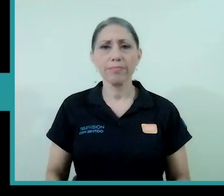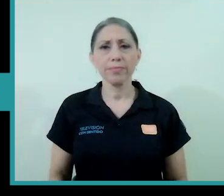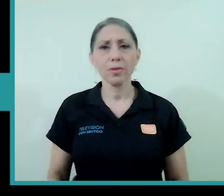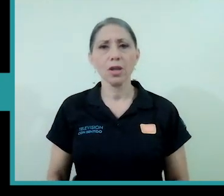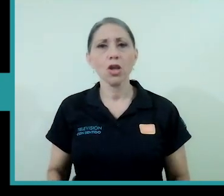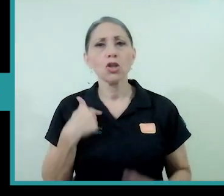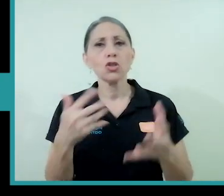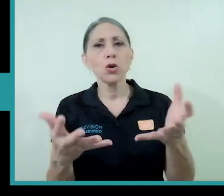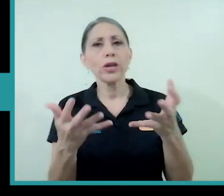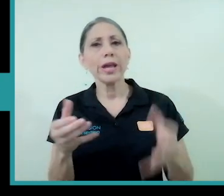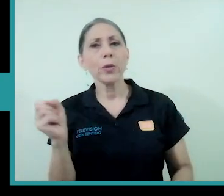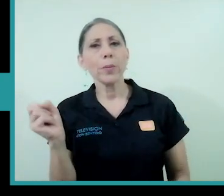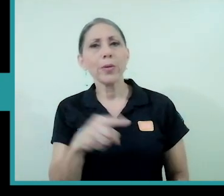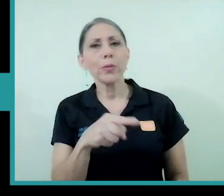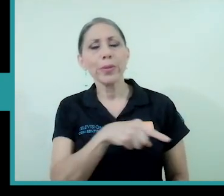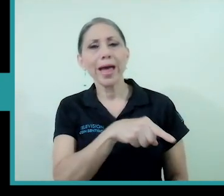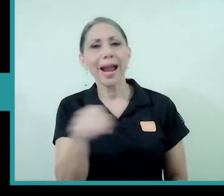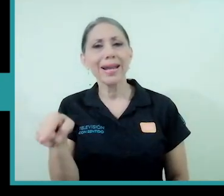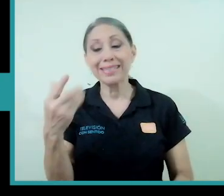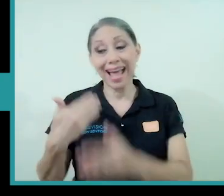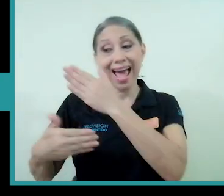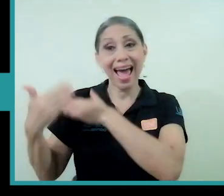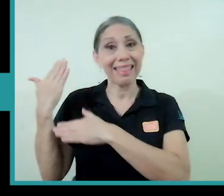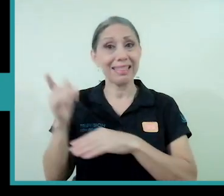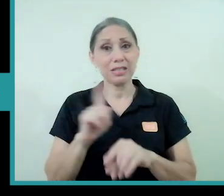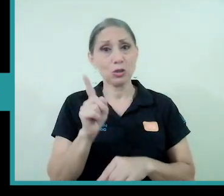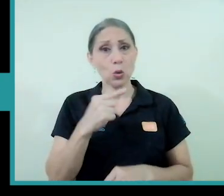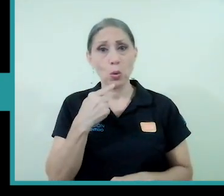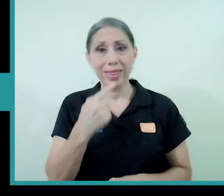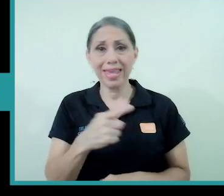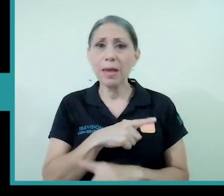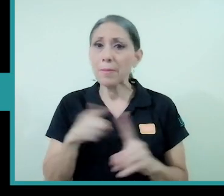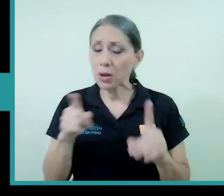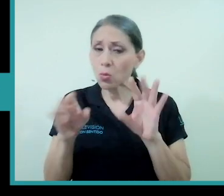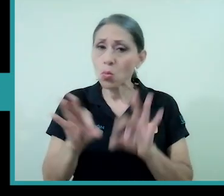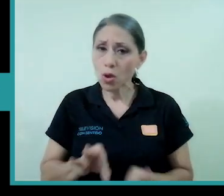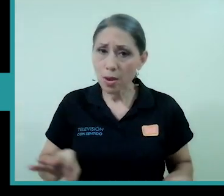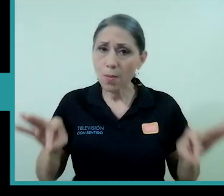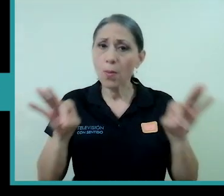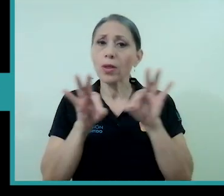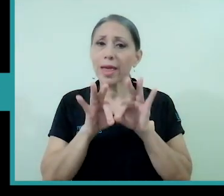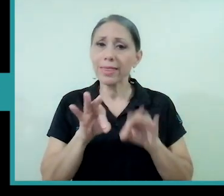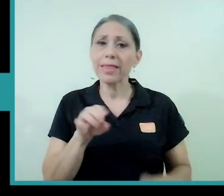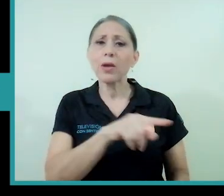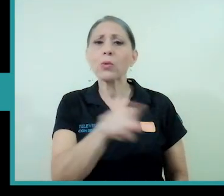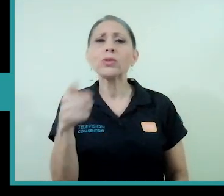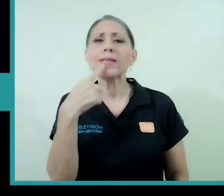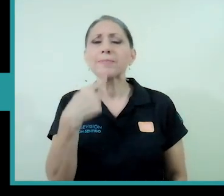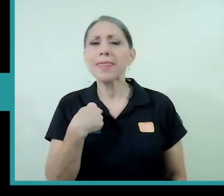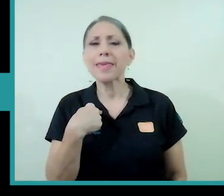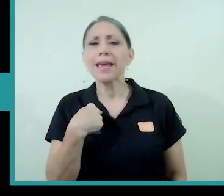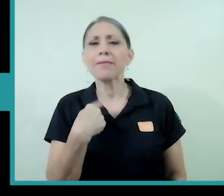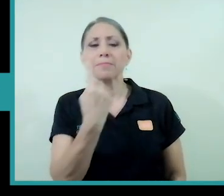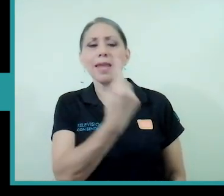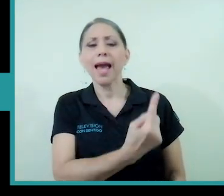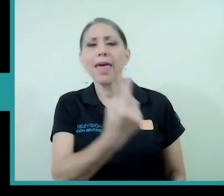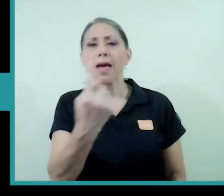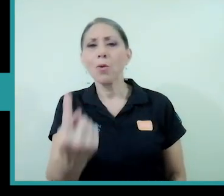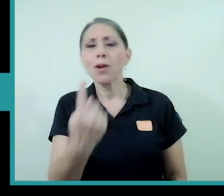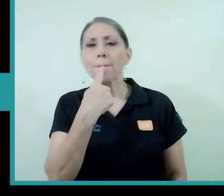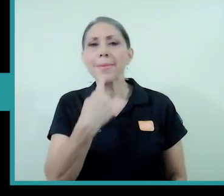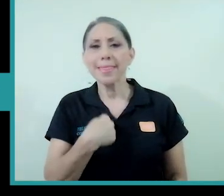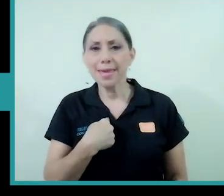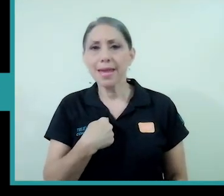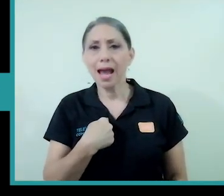preguntarles porque no lo hice al inicio pero sí me parece importante y es que ustedes me digan cada una de ustedes me diga